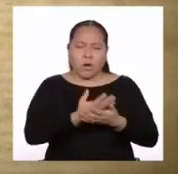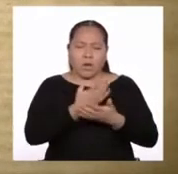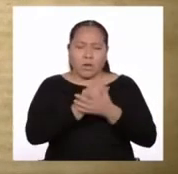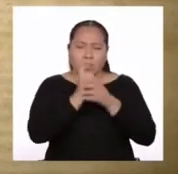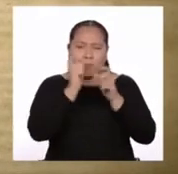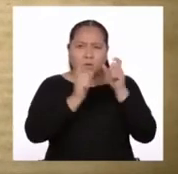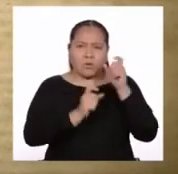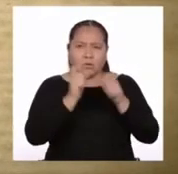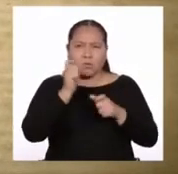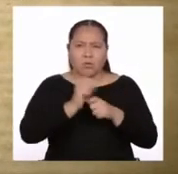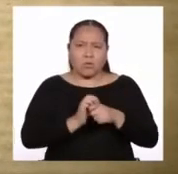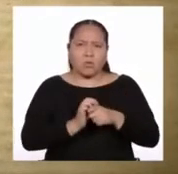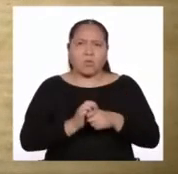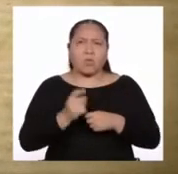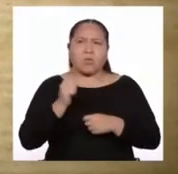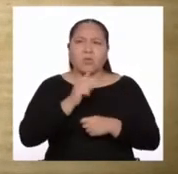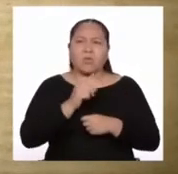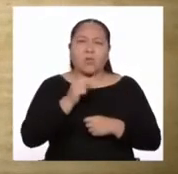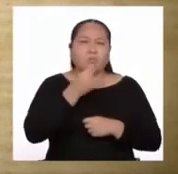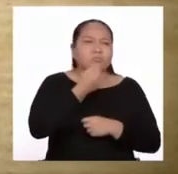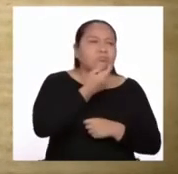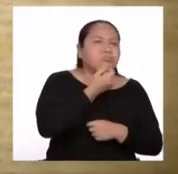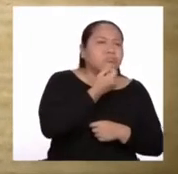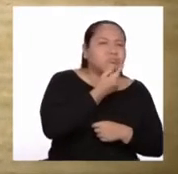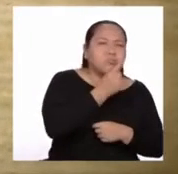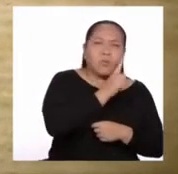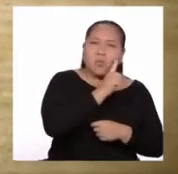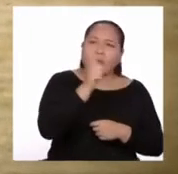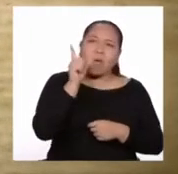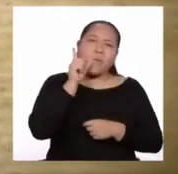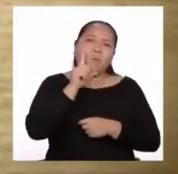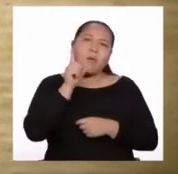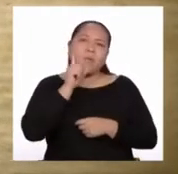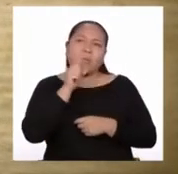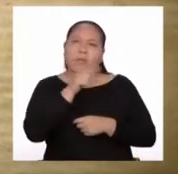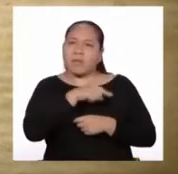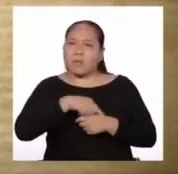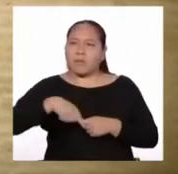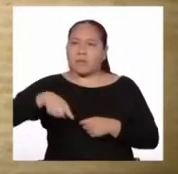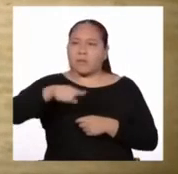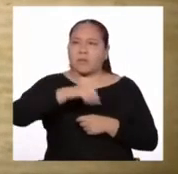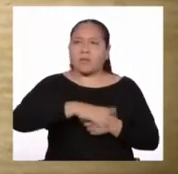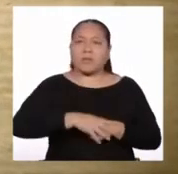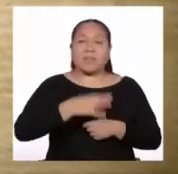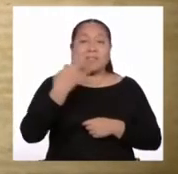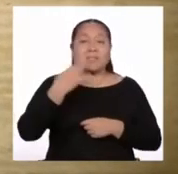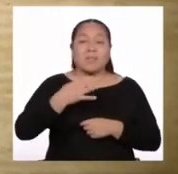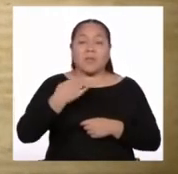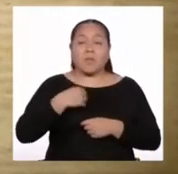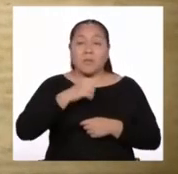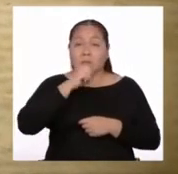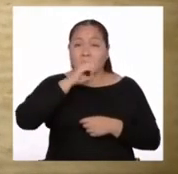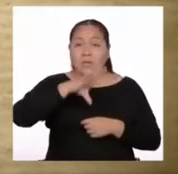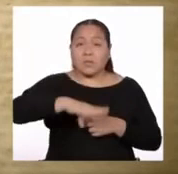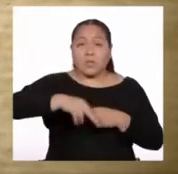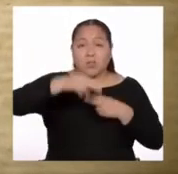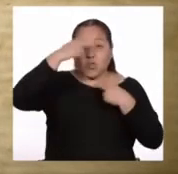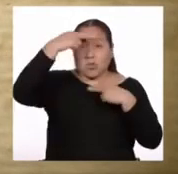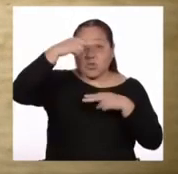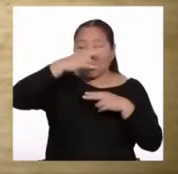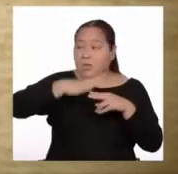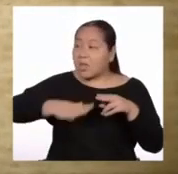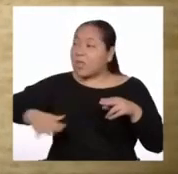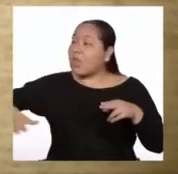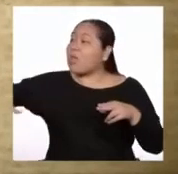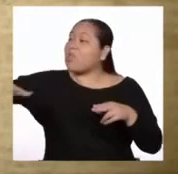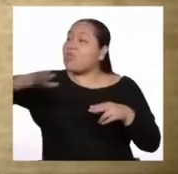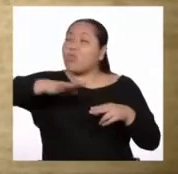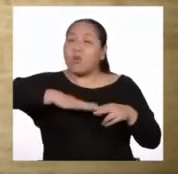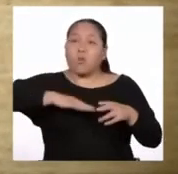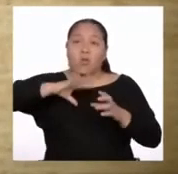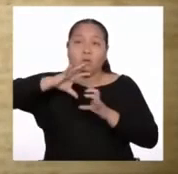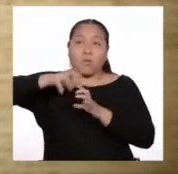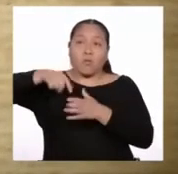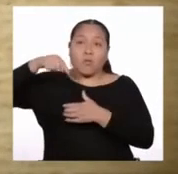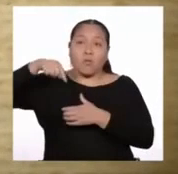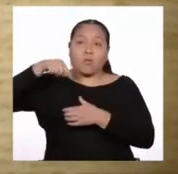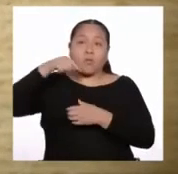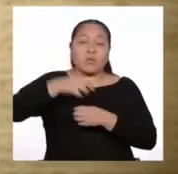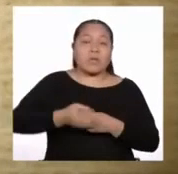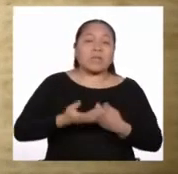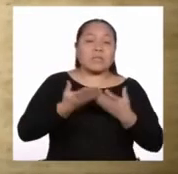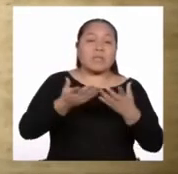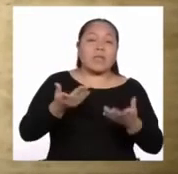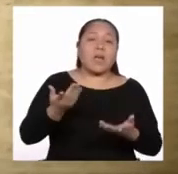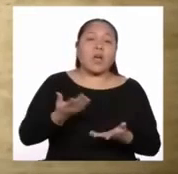pasible, y no hay chismes ni mentiras entre ellos. Siempre tienen noticias de todo el mundo y ahí se despachan